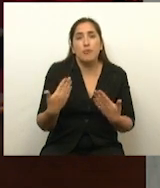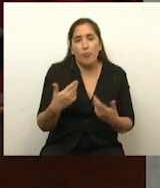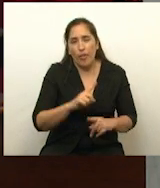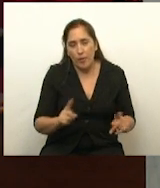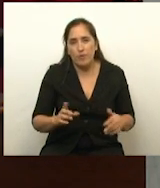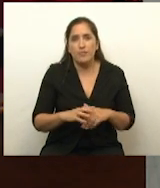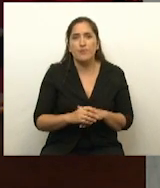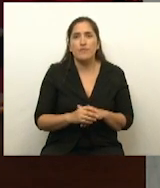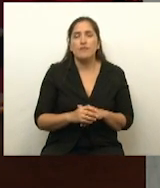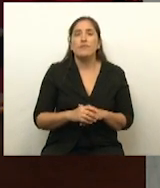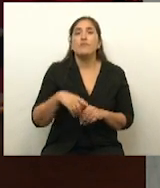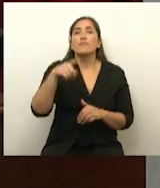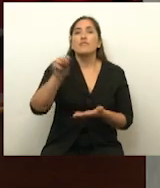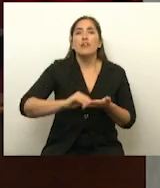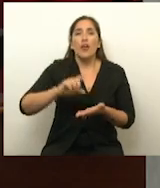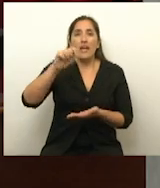Senador Caserio.